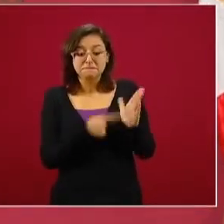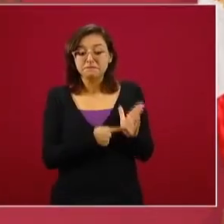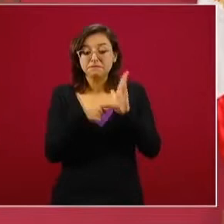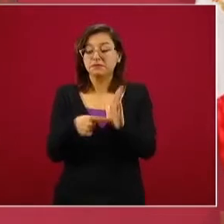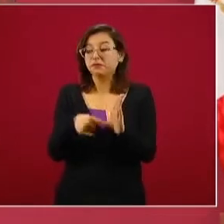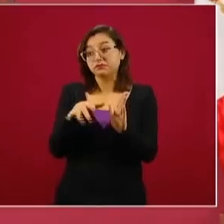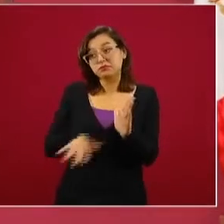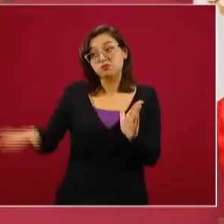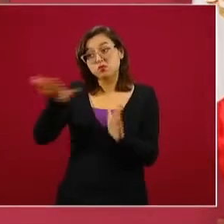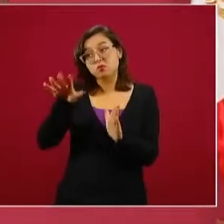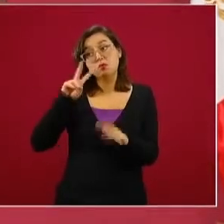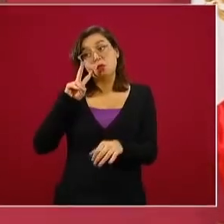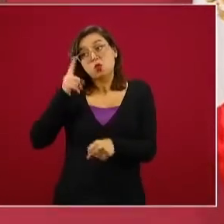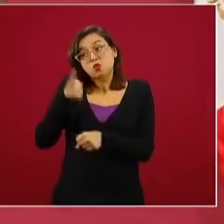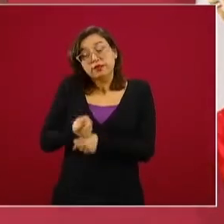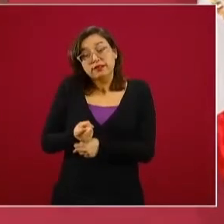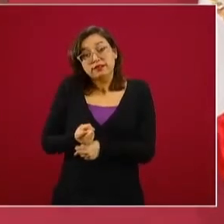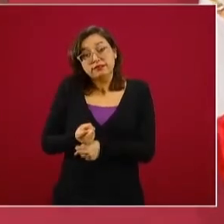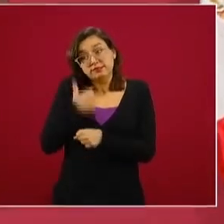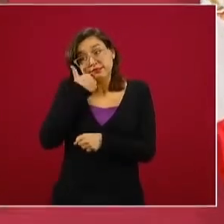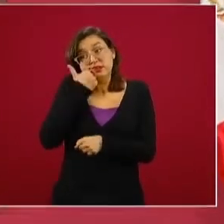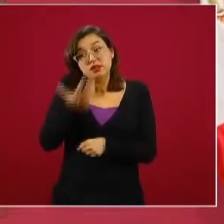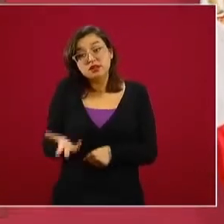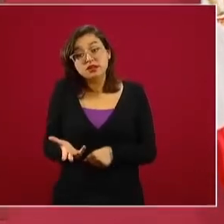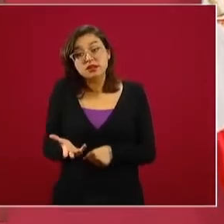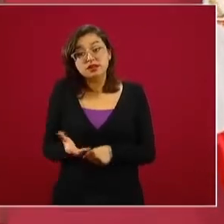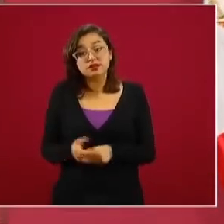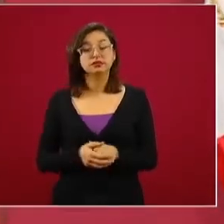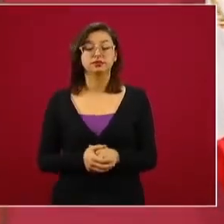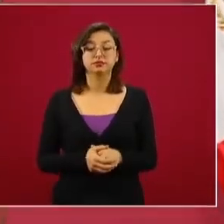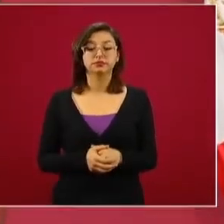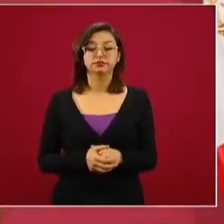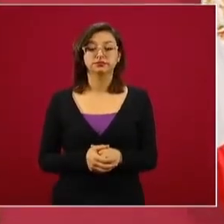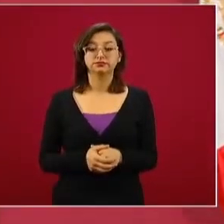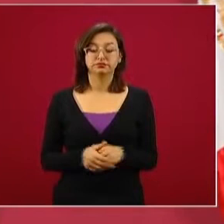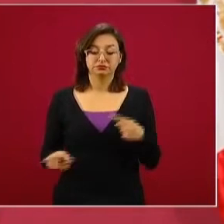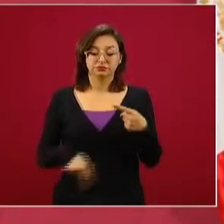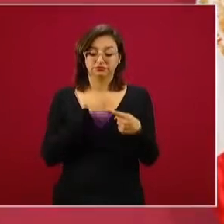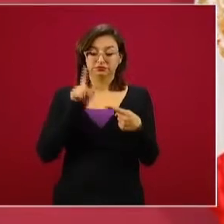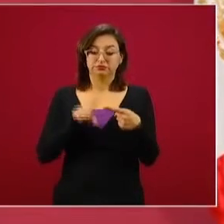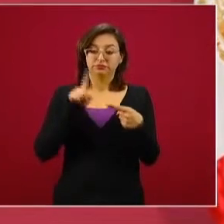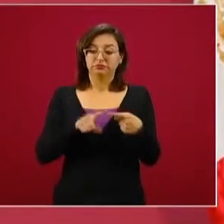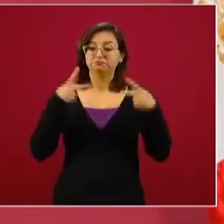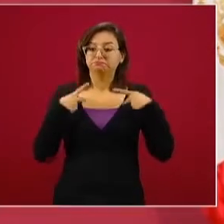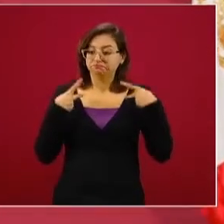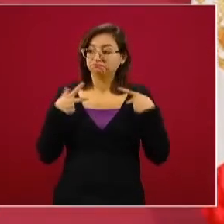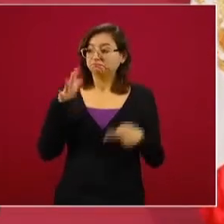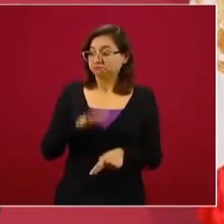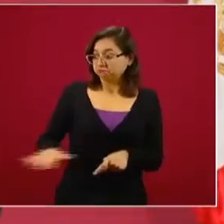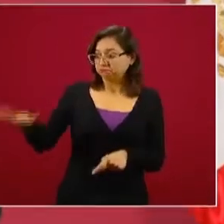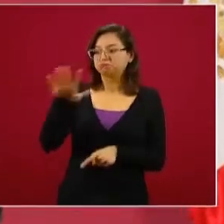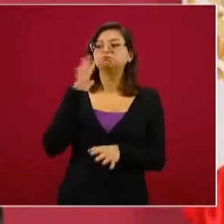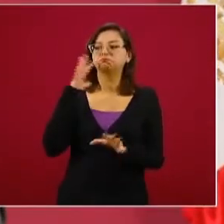primero confiando en la responsabilidad de la